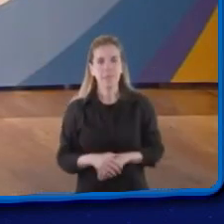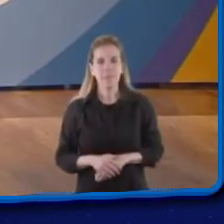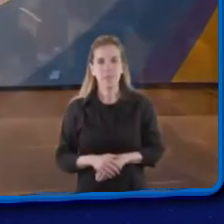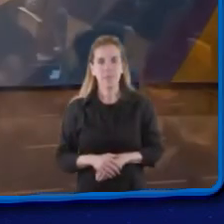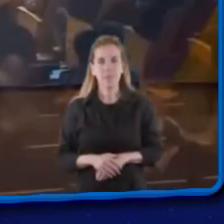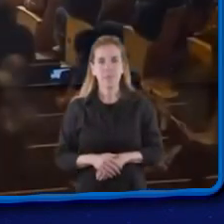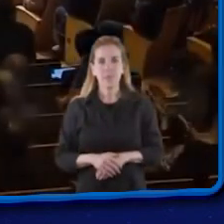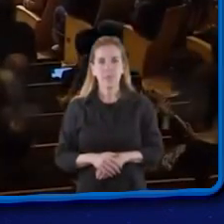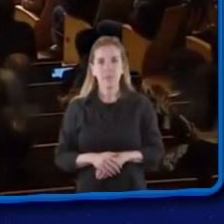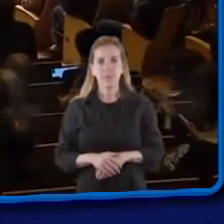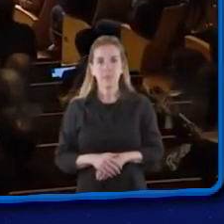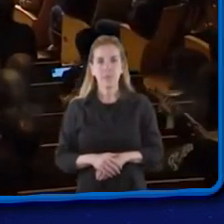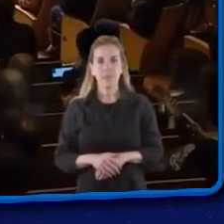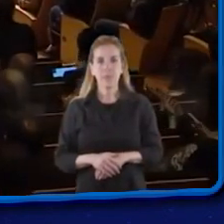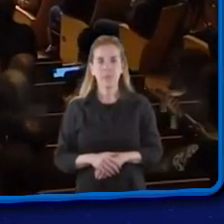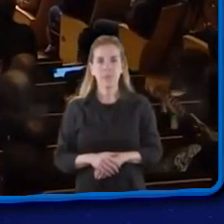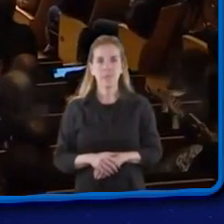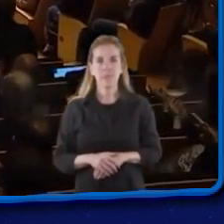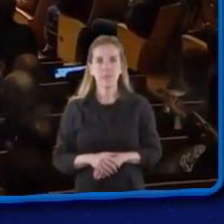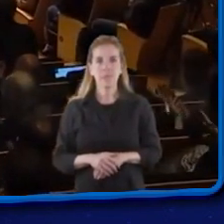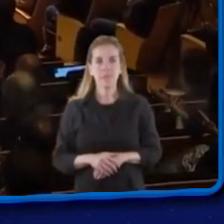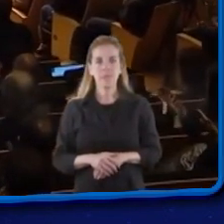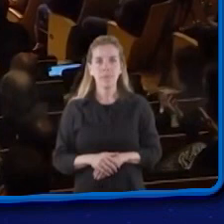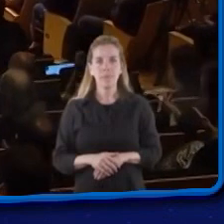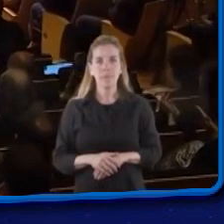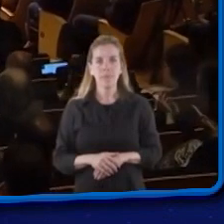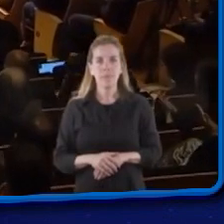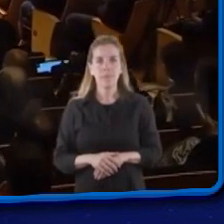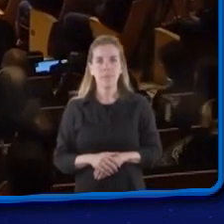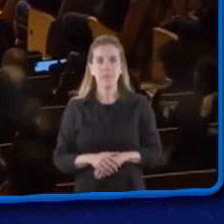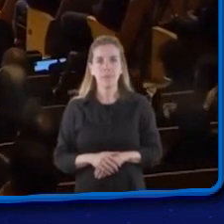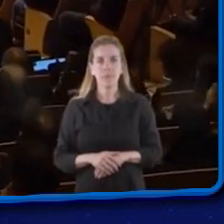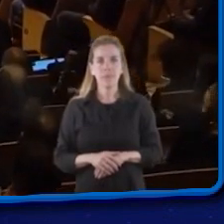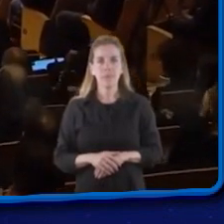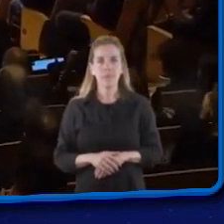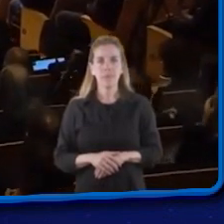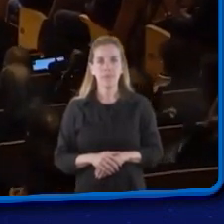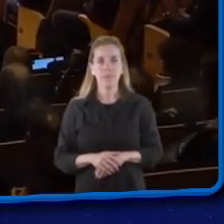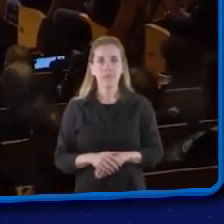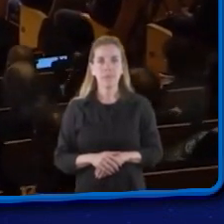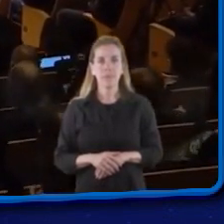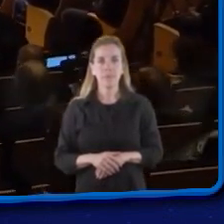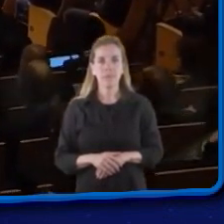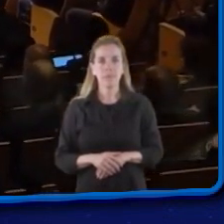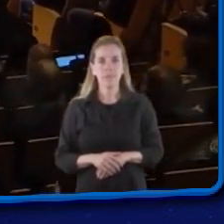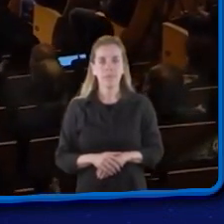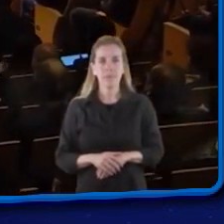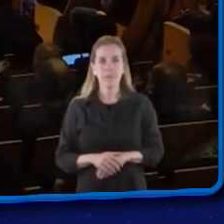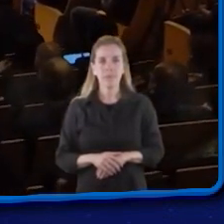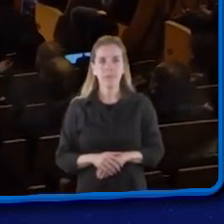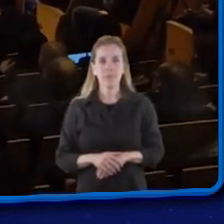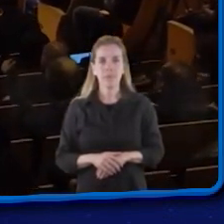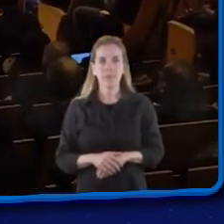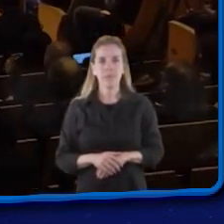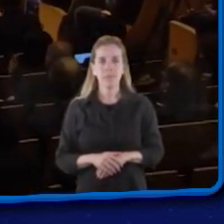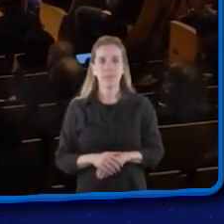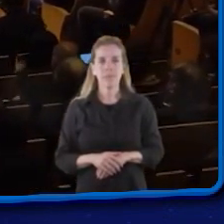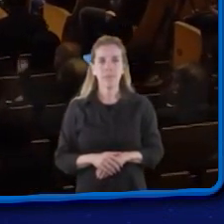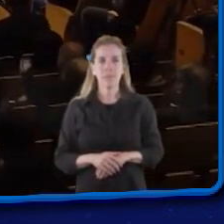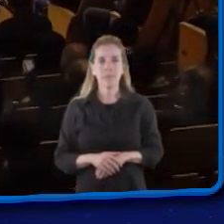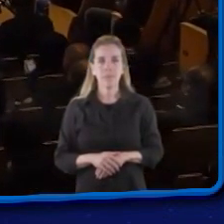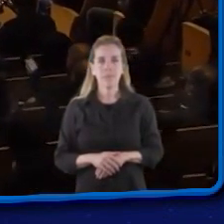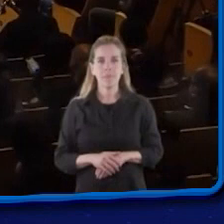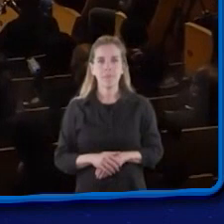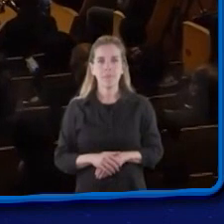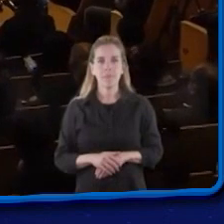a los países para acceder a financiamiento. Tenemos nuevos bancos como el Banco de Inversión e Infraestructura Asiáticos, que